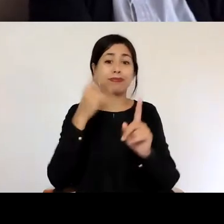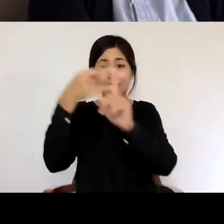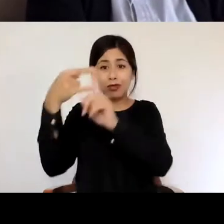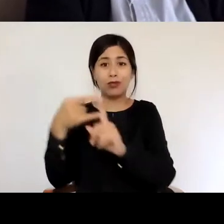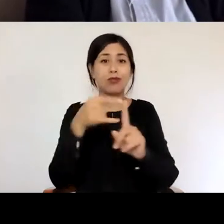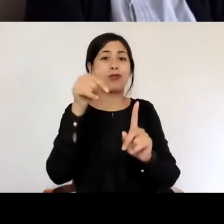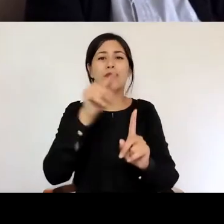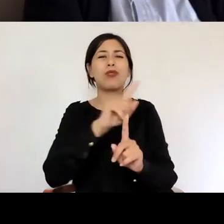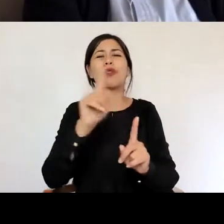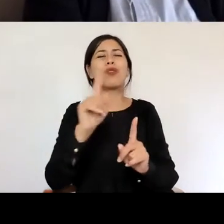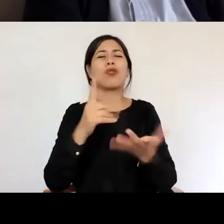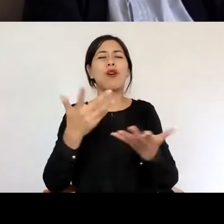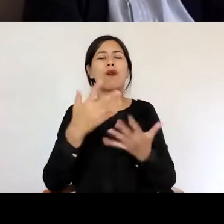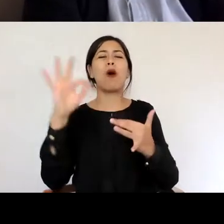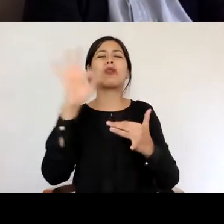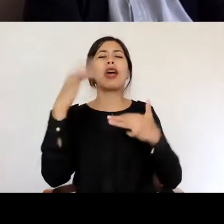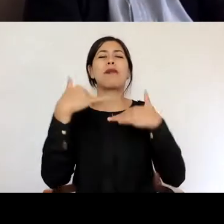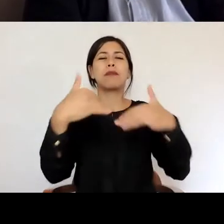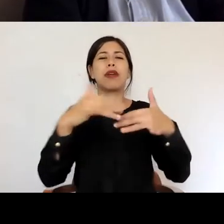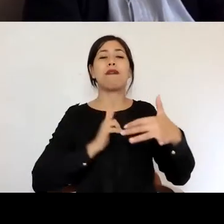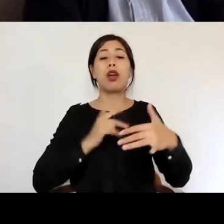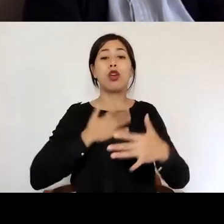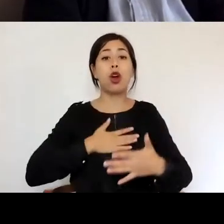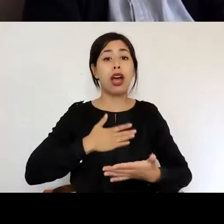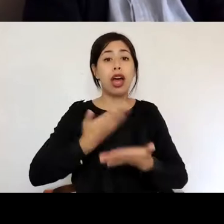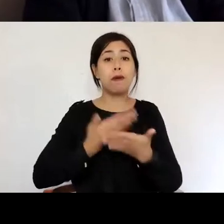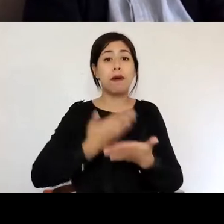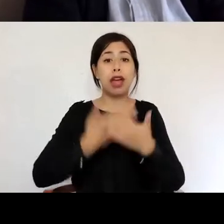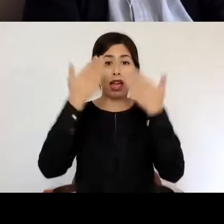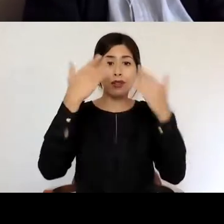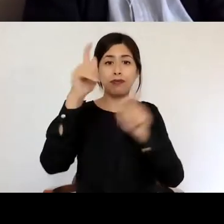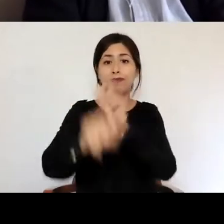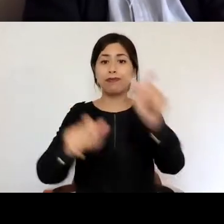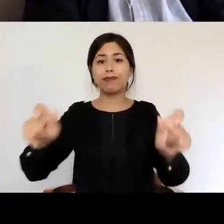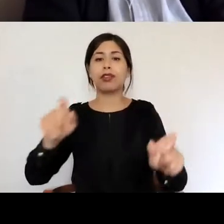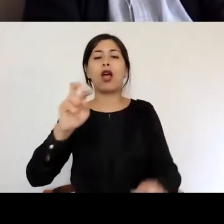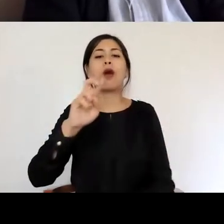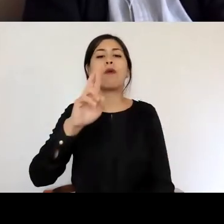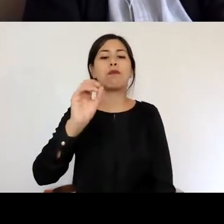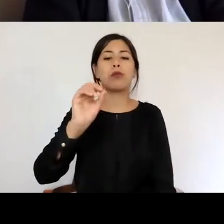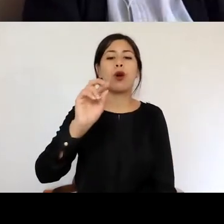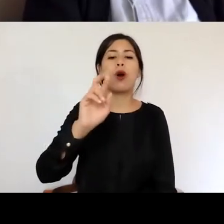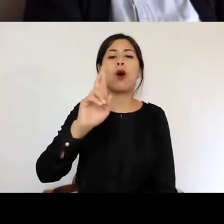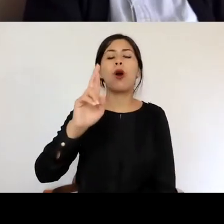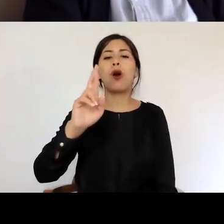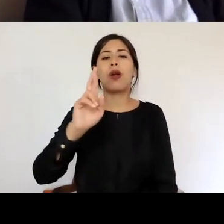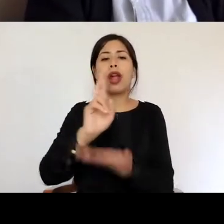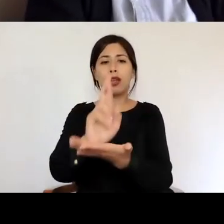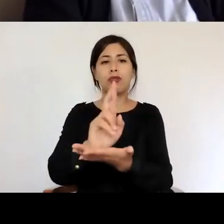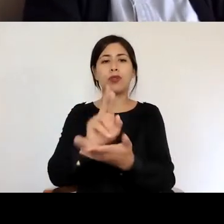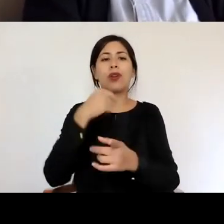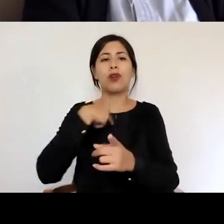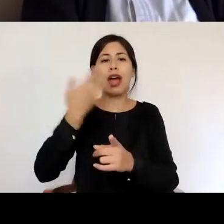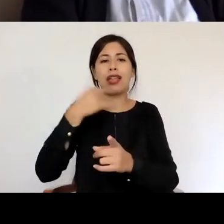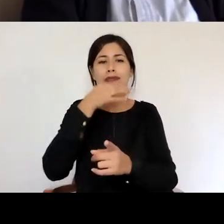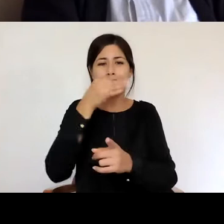de seminario formal quiero aprovechar de saludar bueno está el prorector Guillermo Marchela quien ya había saludado hace un minuto